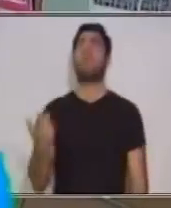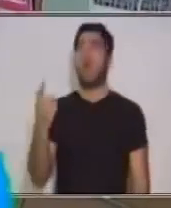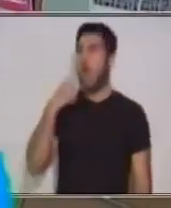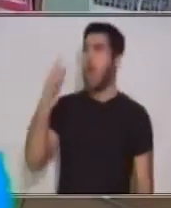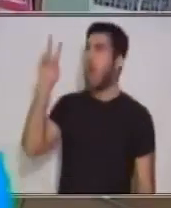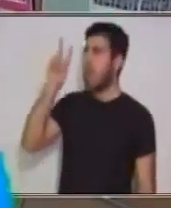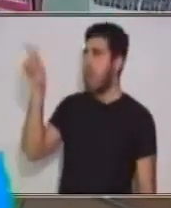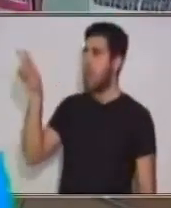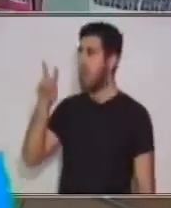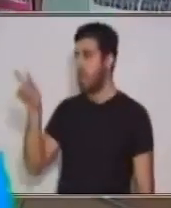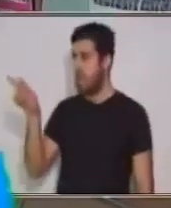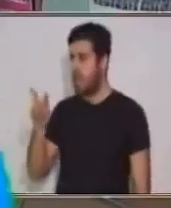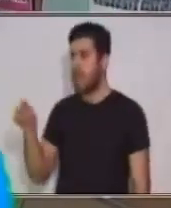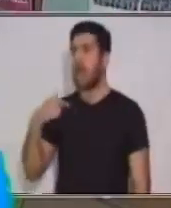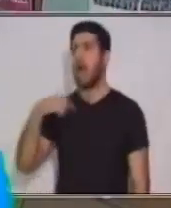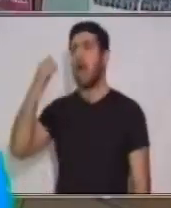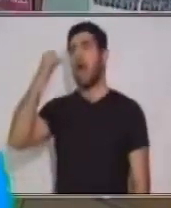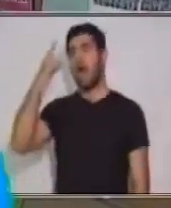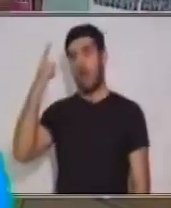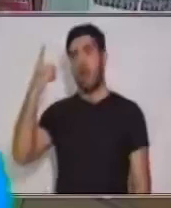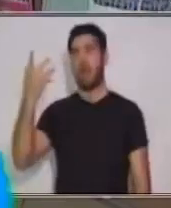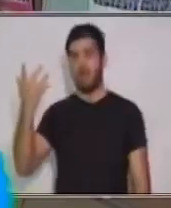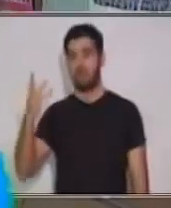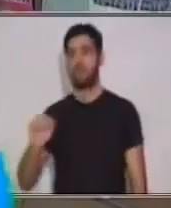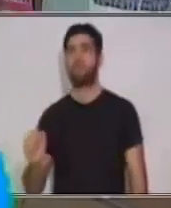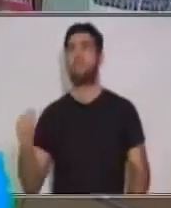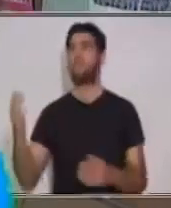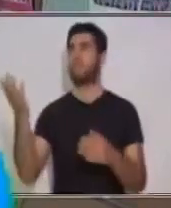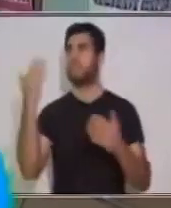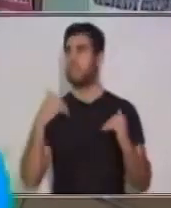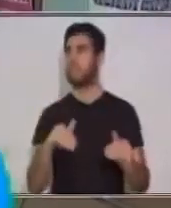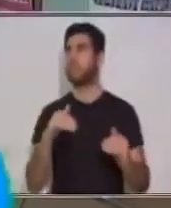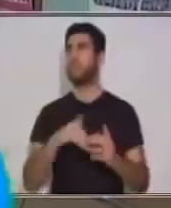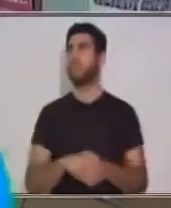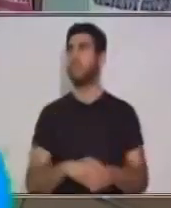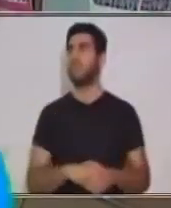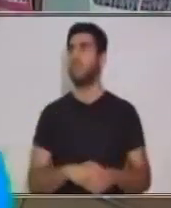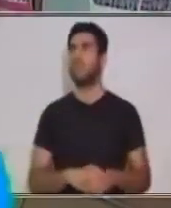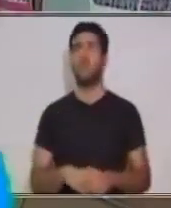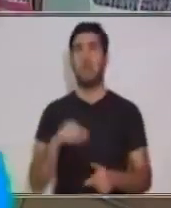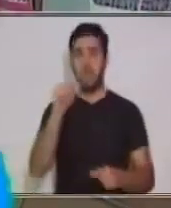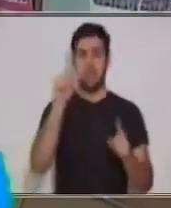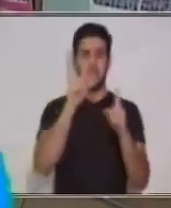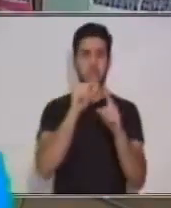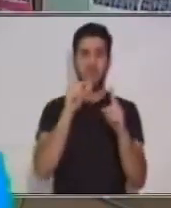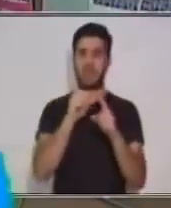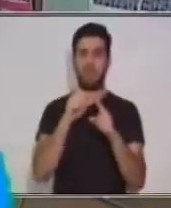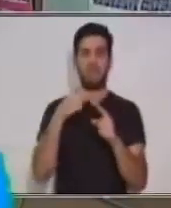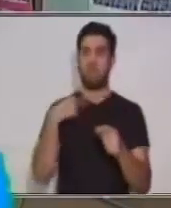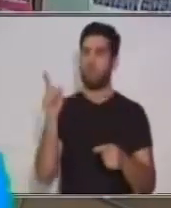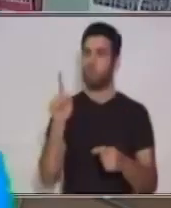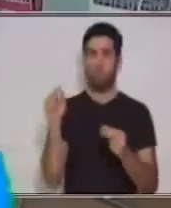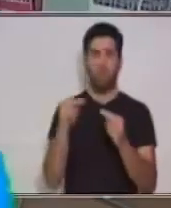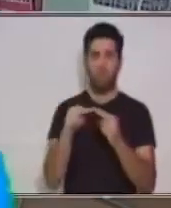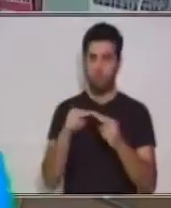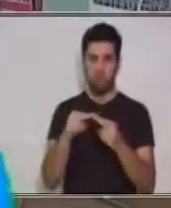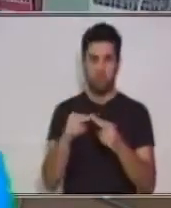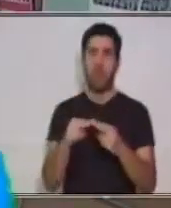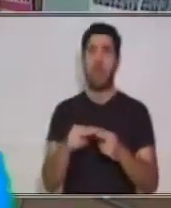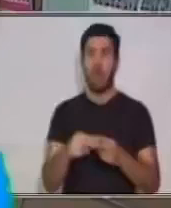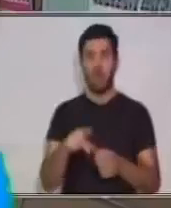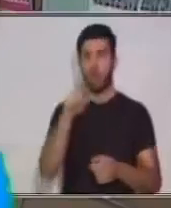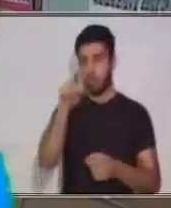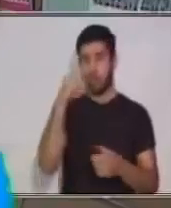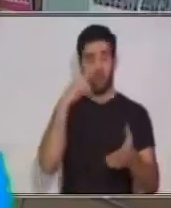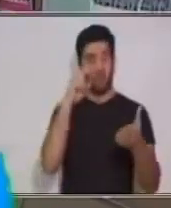Leerlo varias veces para comprender cuáles eran los temas. También hay palabras que desconocemos. Entonces, cuando tú lees un texto,